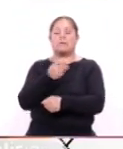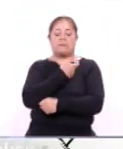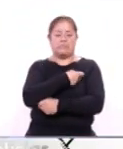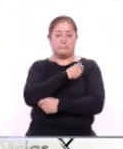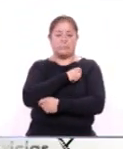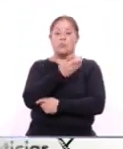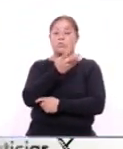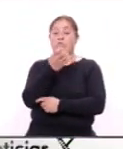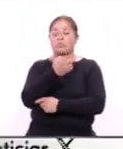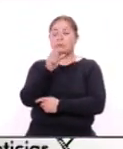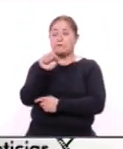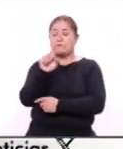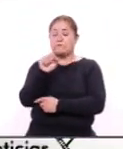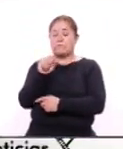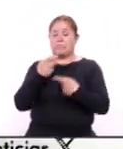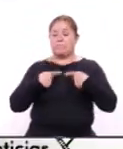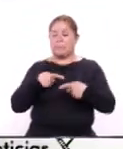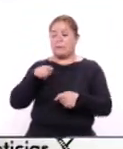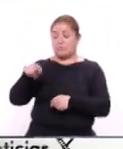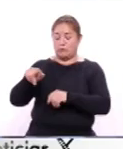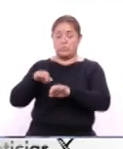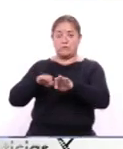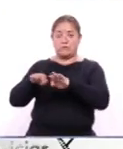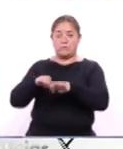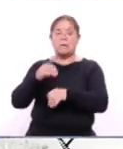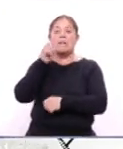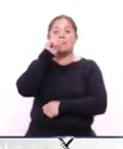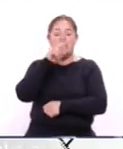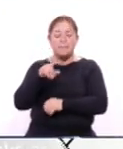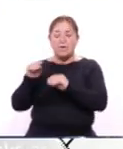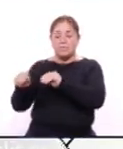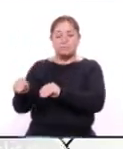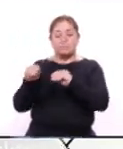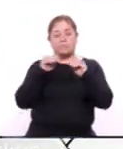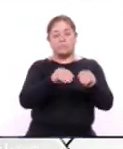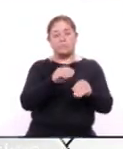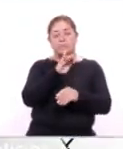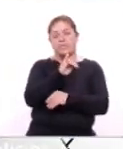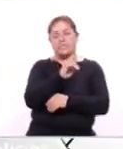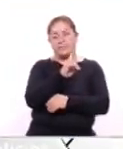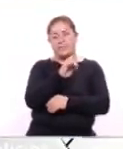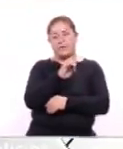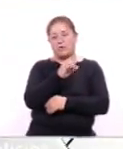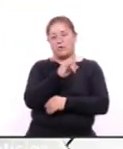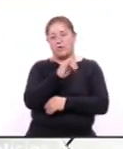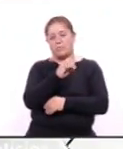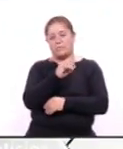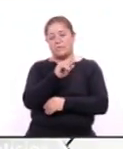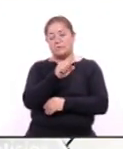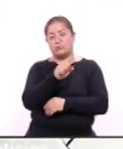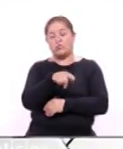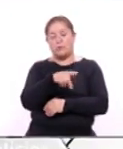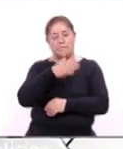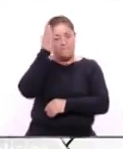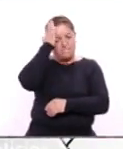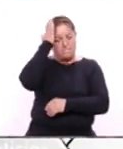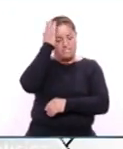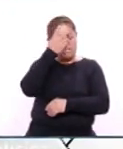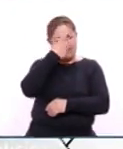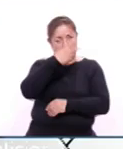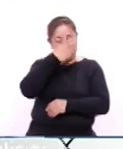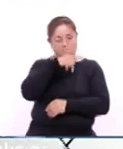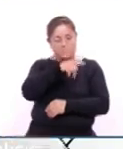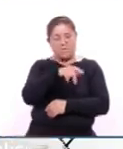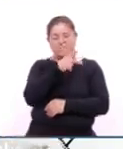más de 460 empleados de estas instalaciones también pasarán a formar parte del fideicomiso liderado y gestionado por México Infraestructur